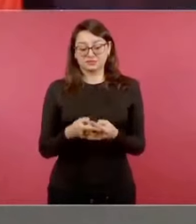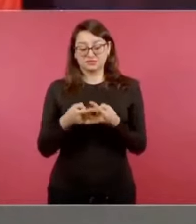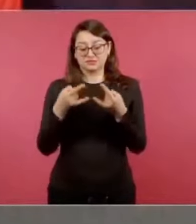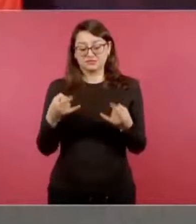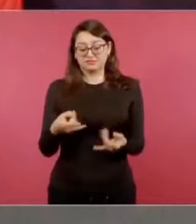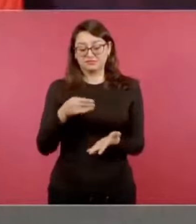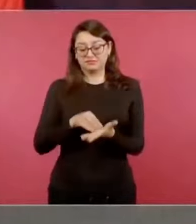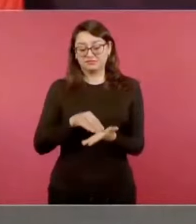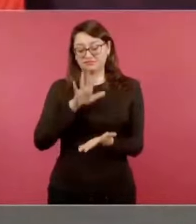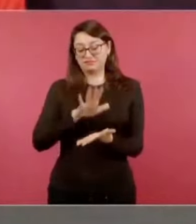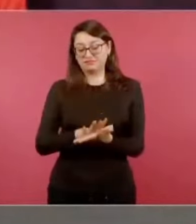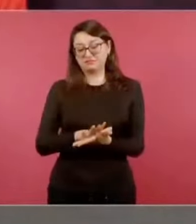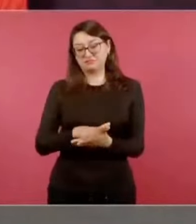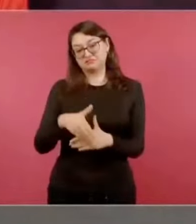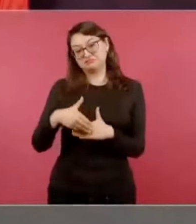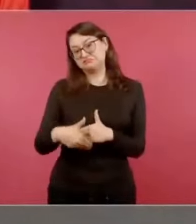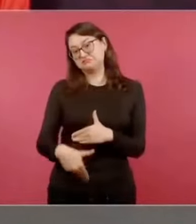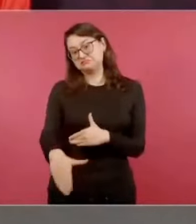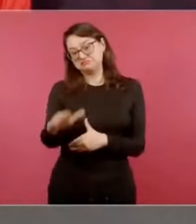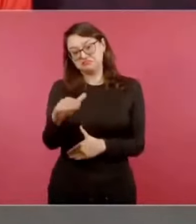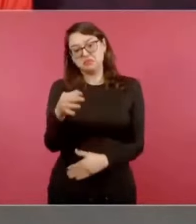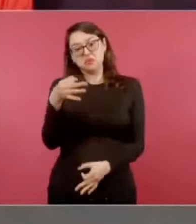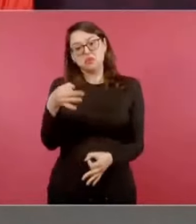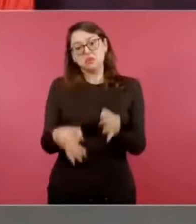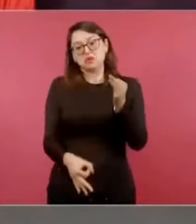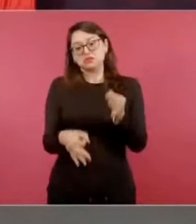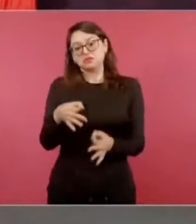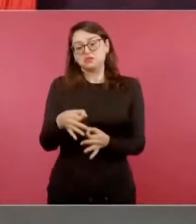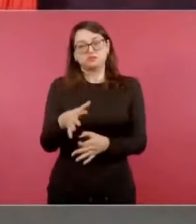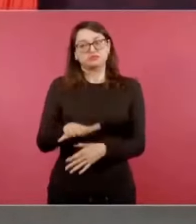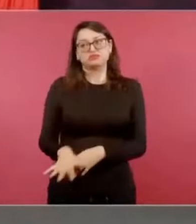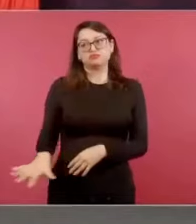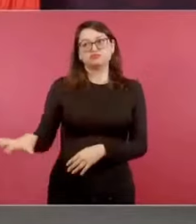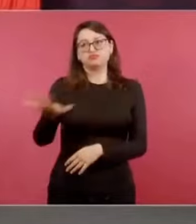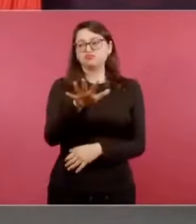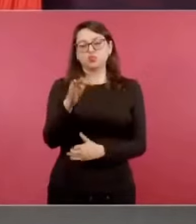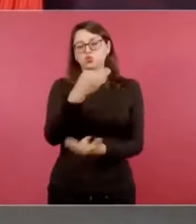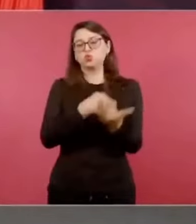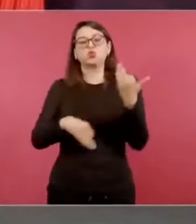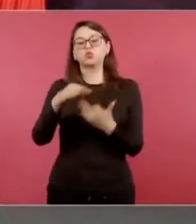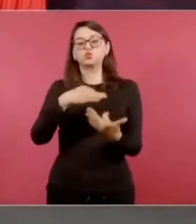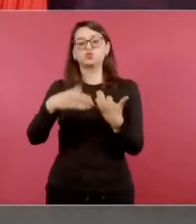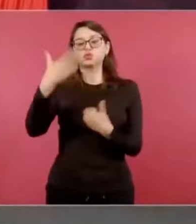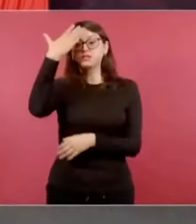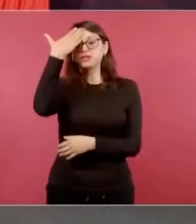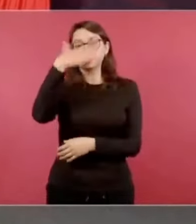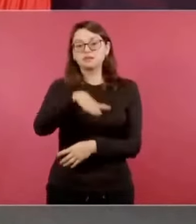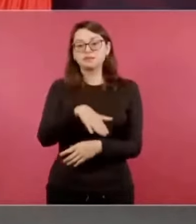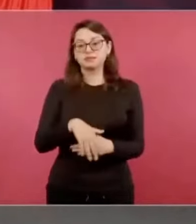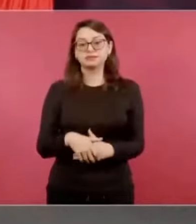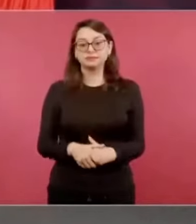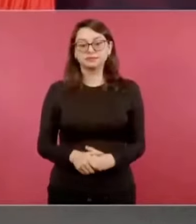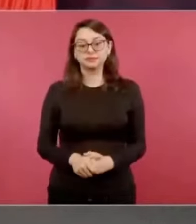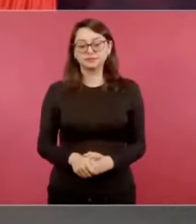juzgarnos a todos y